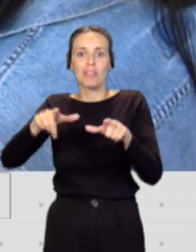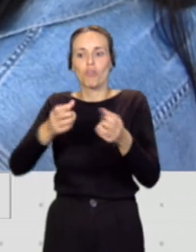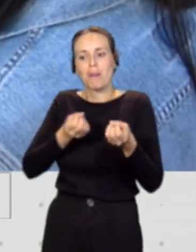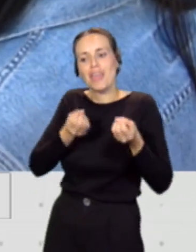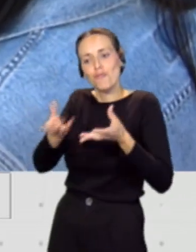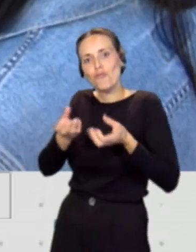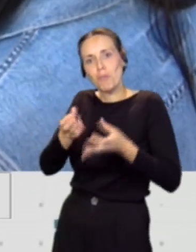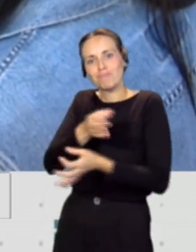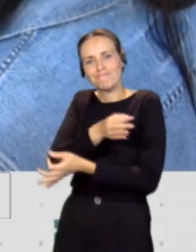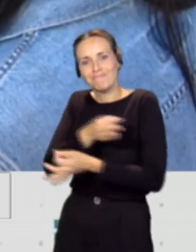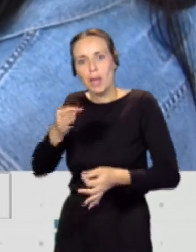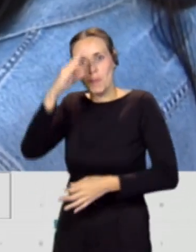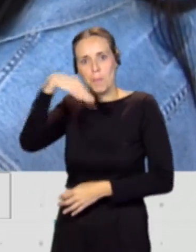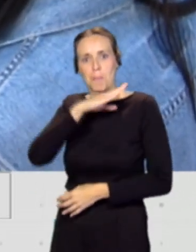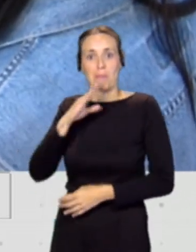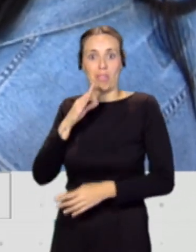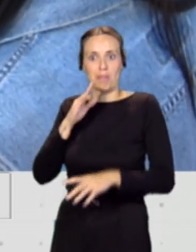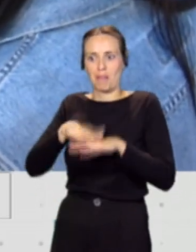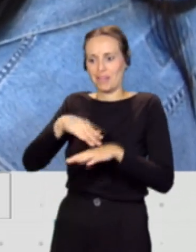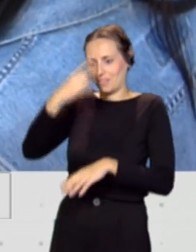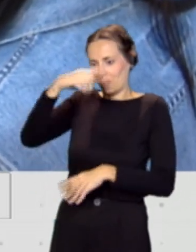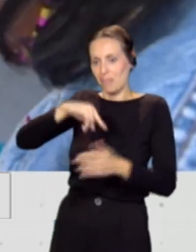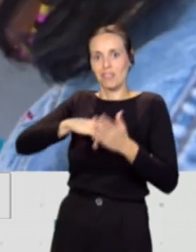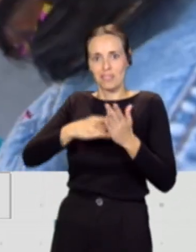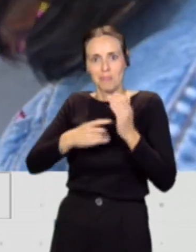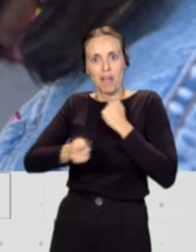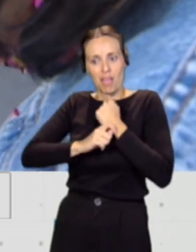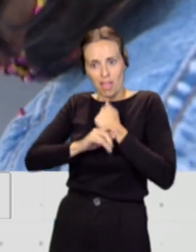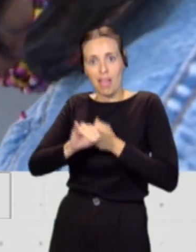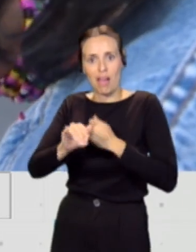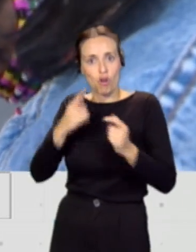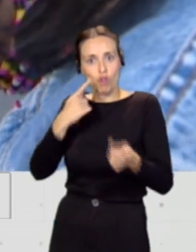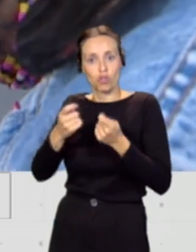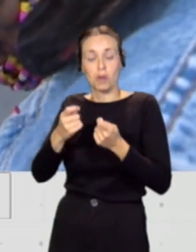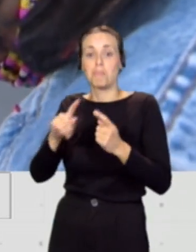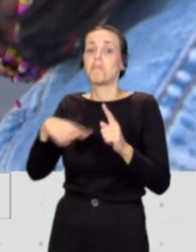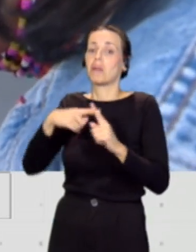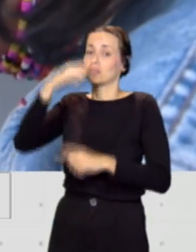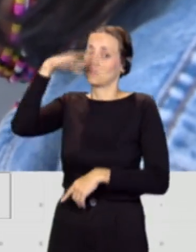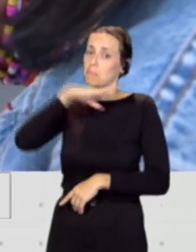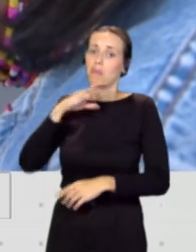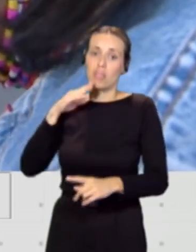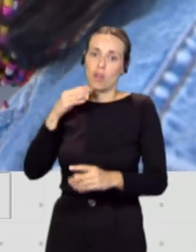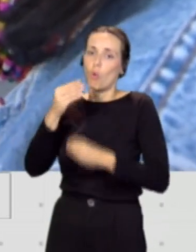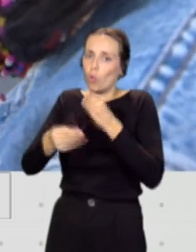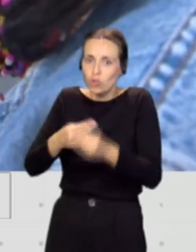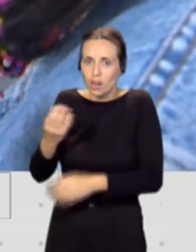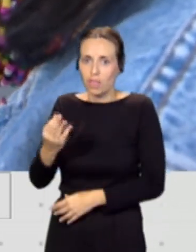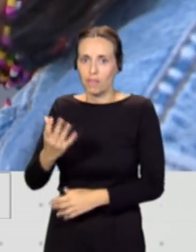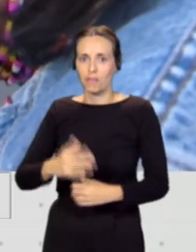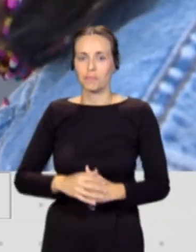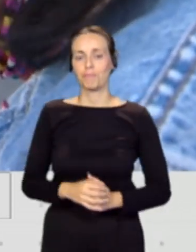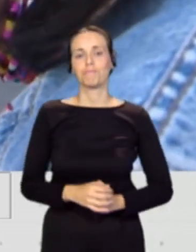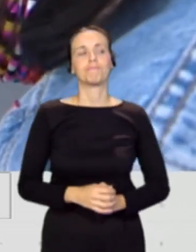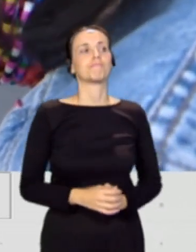informen adecuadamente de estos sistemas y que también se haga un uso activo de los mismos por parte de los padres. Para